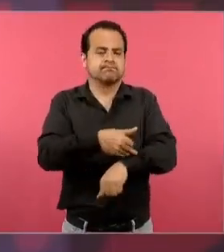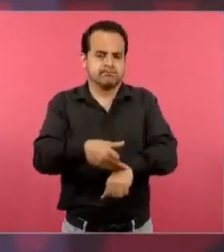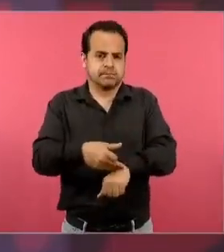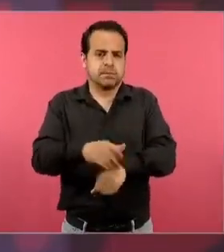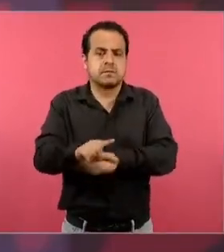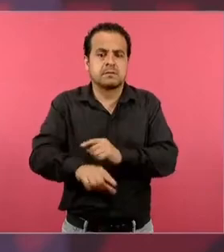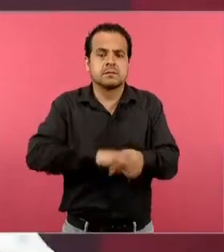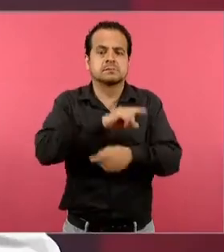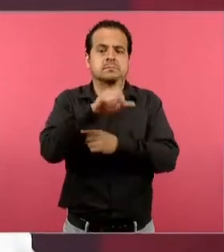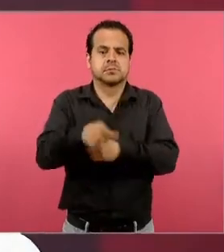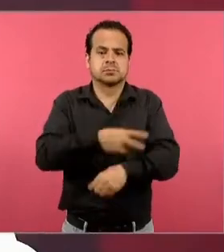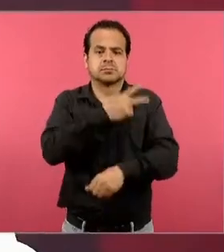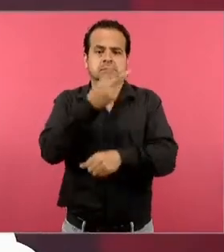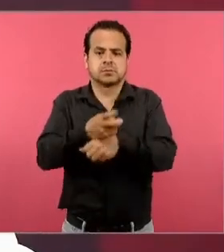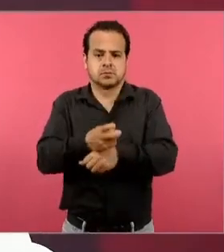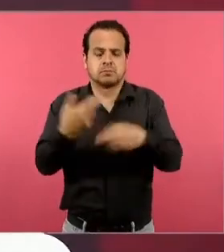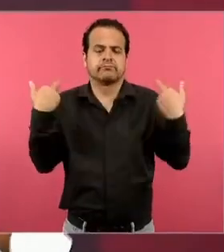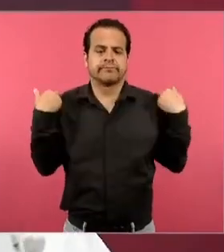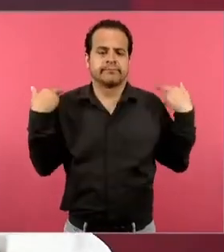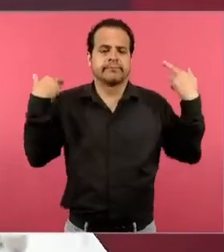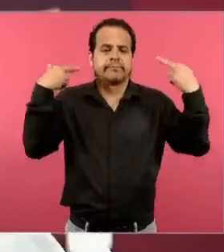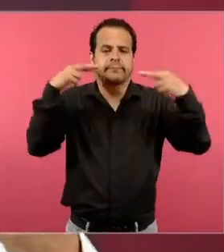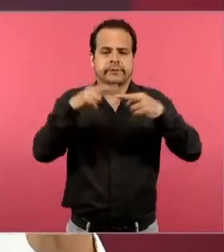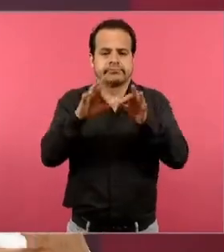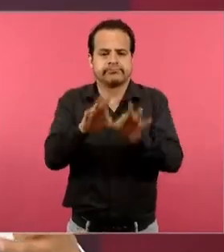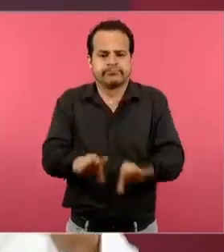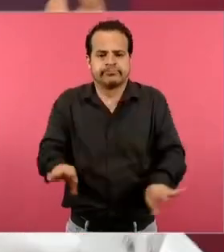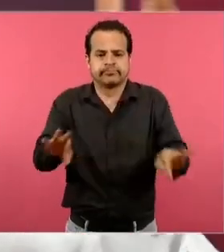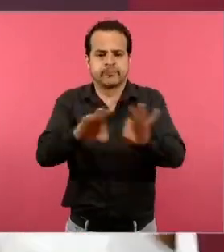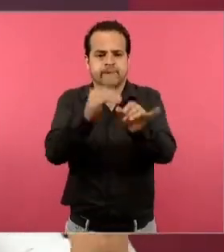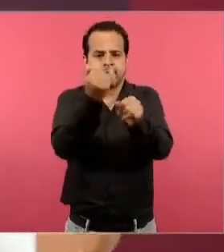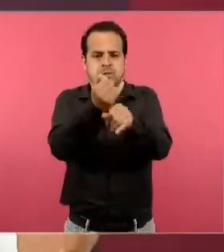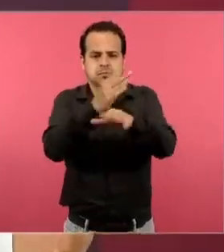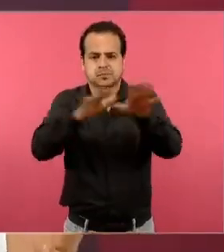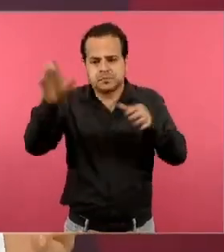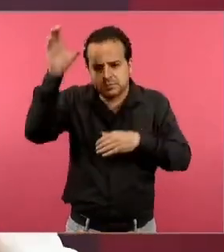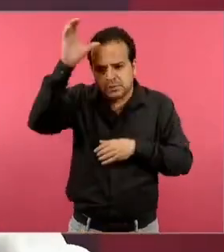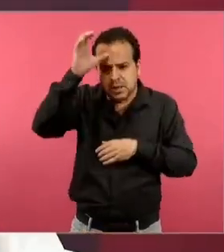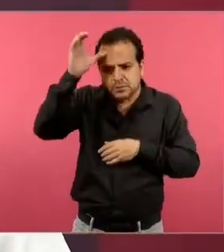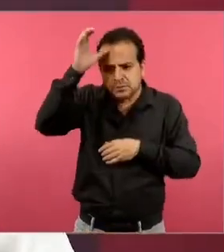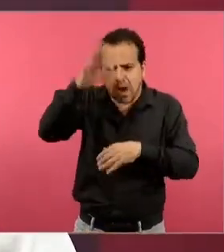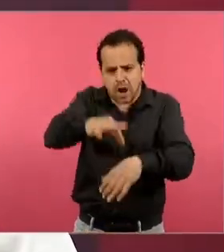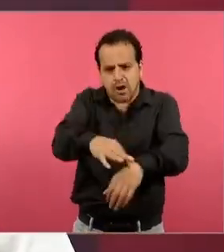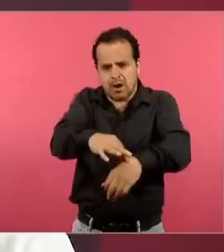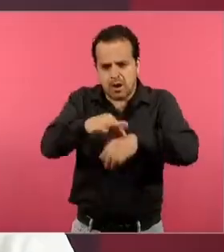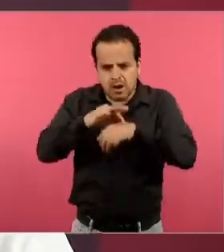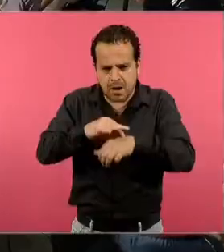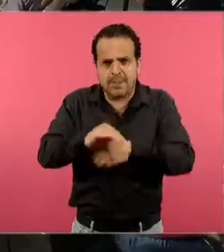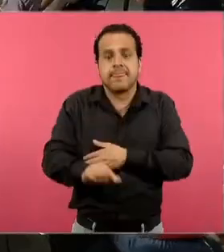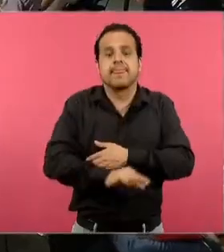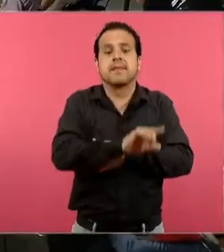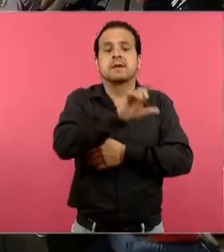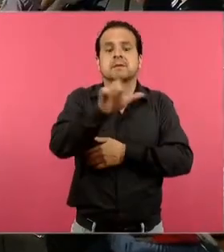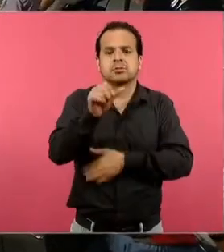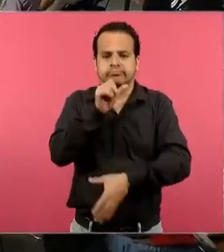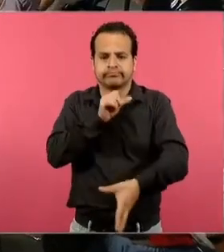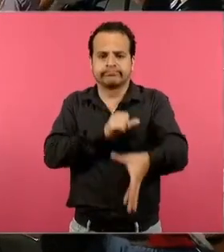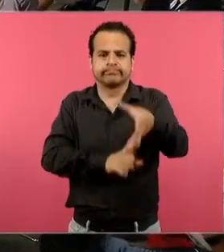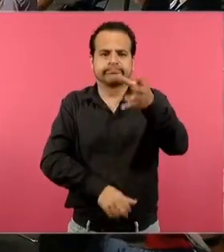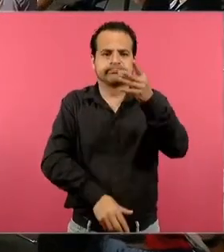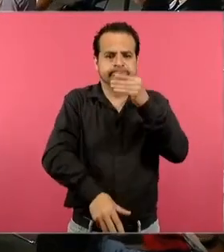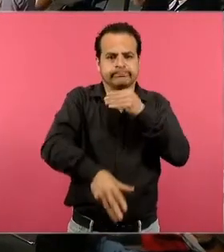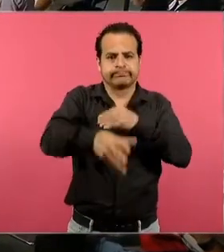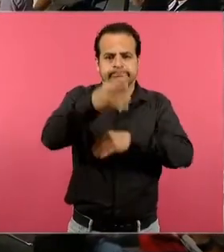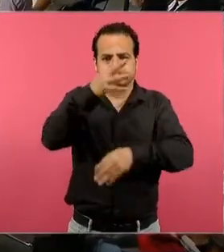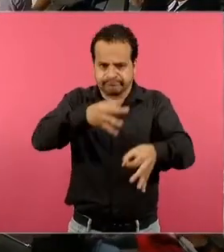ellos aprendan con información verídica a que la anden consiguiendo quién sabe dónde. Entonces, vamos a tocar un día ese